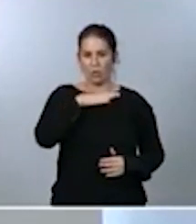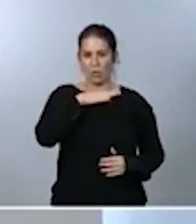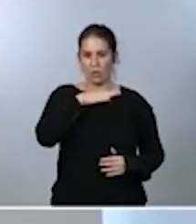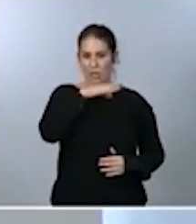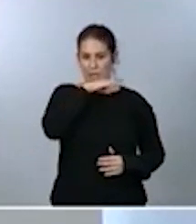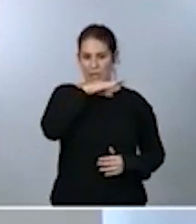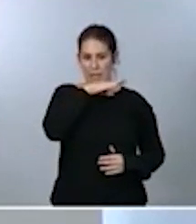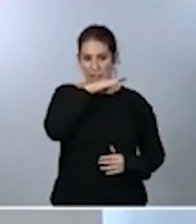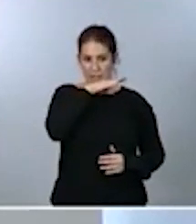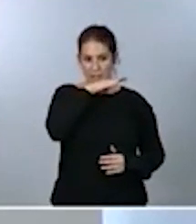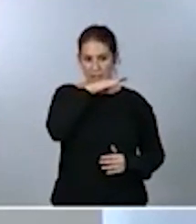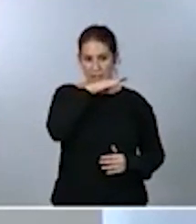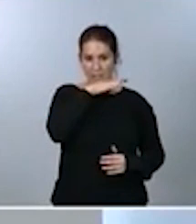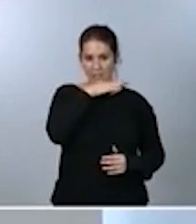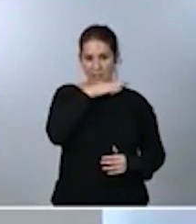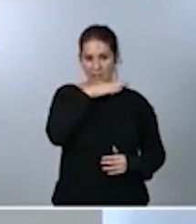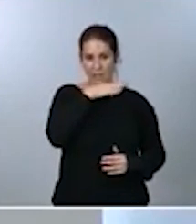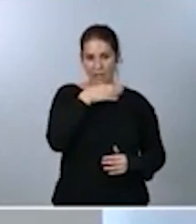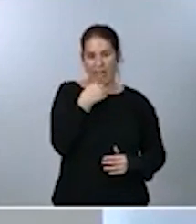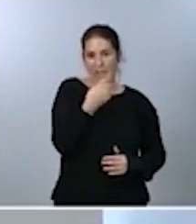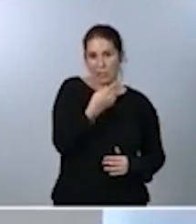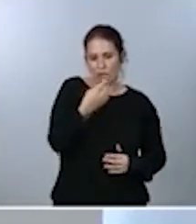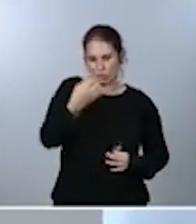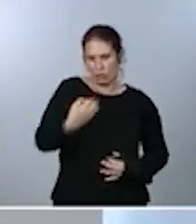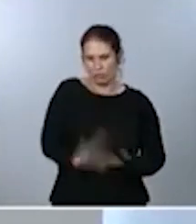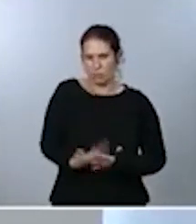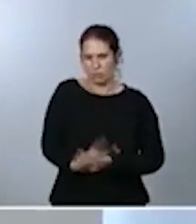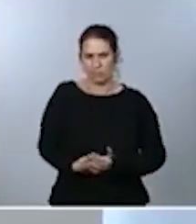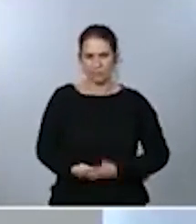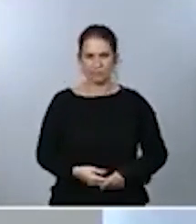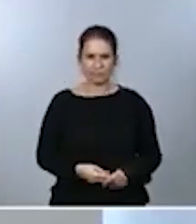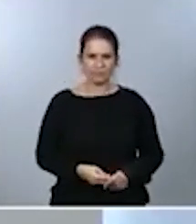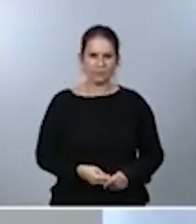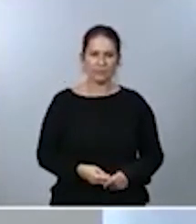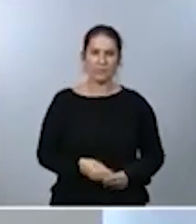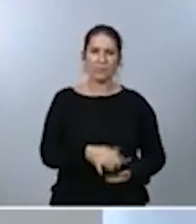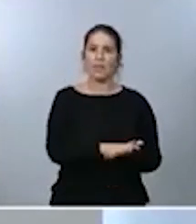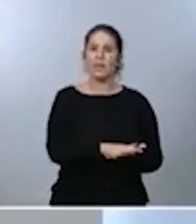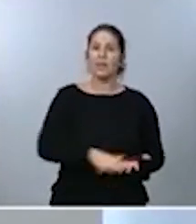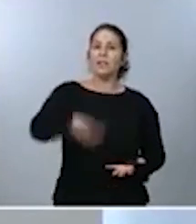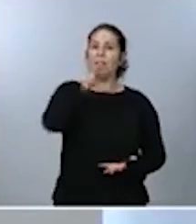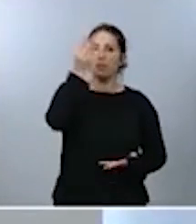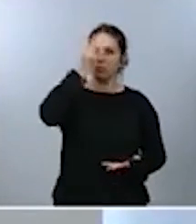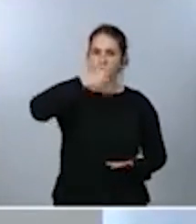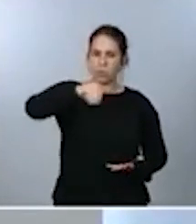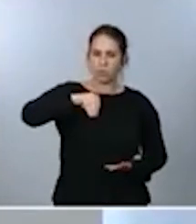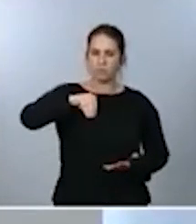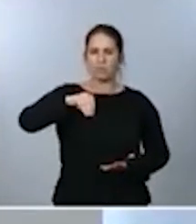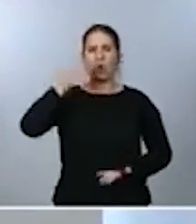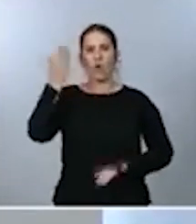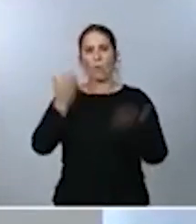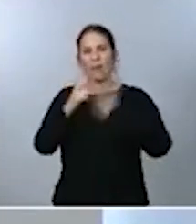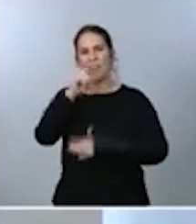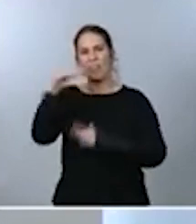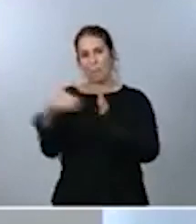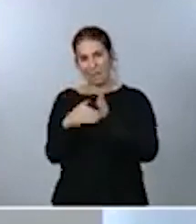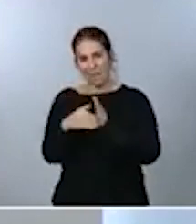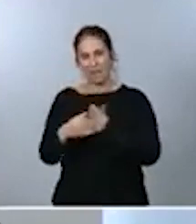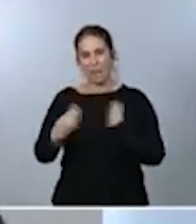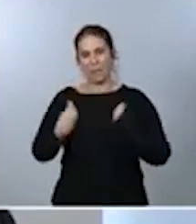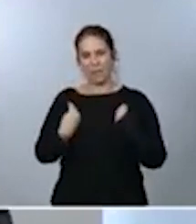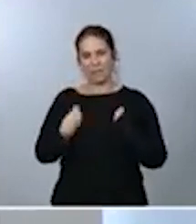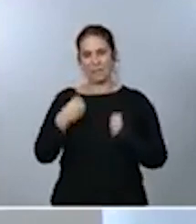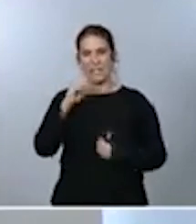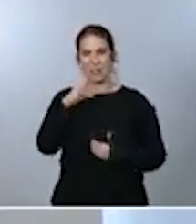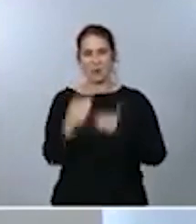que acabo de hacer. Las incidencias acumuladas medidas en casos por 100.000 habitantes en un periodo de 14 días, que es,